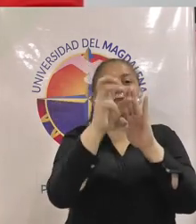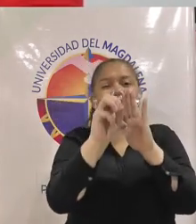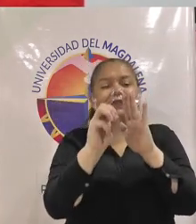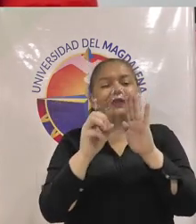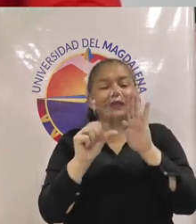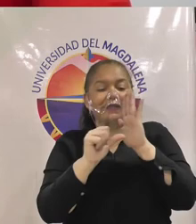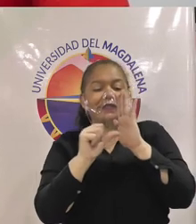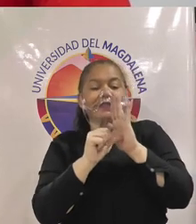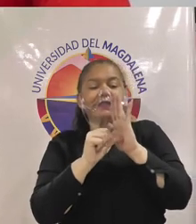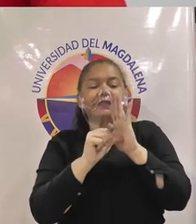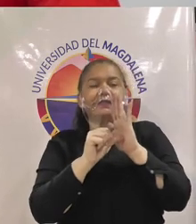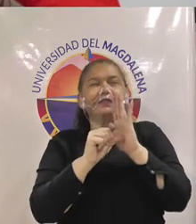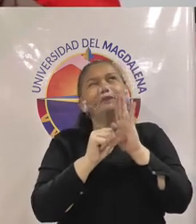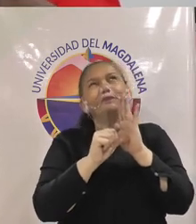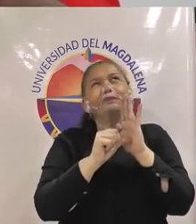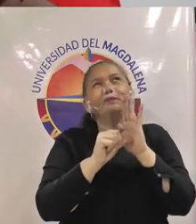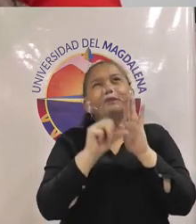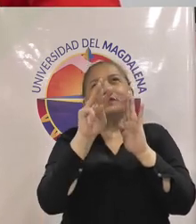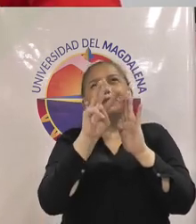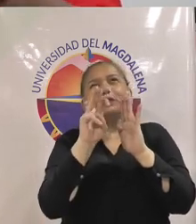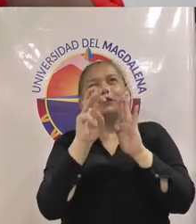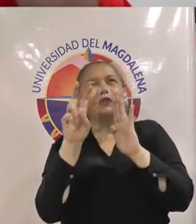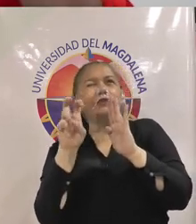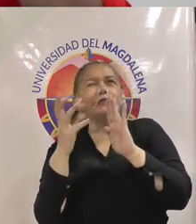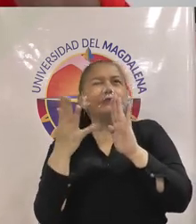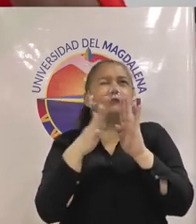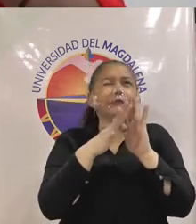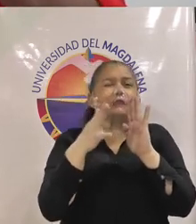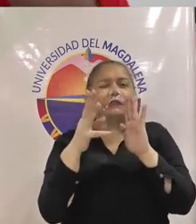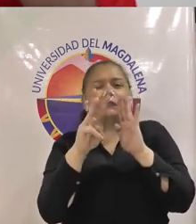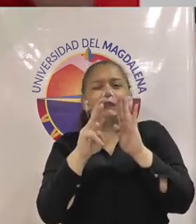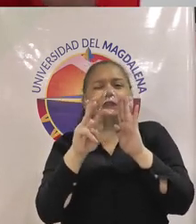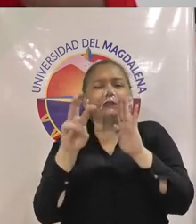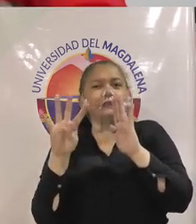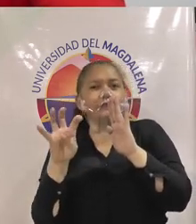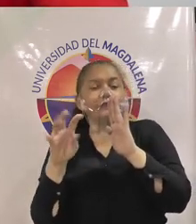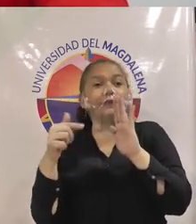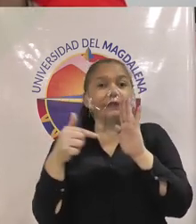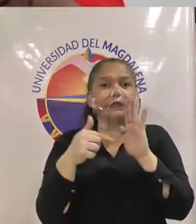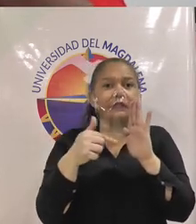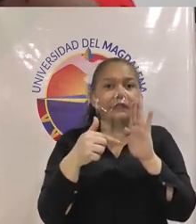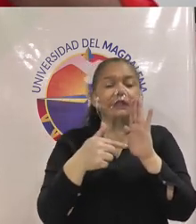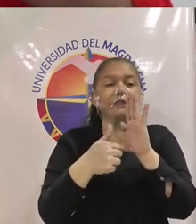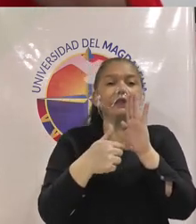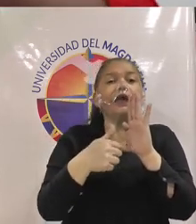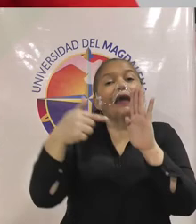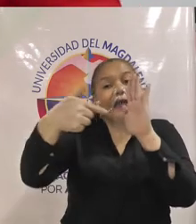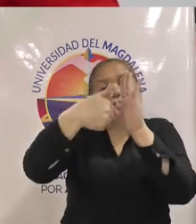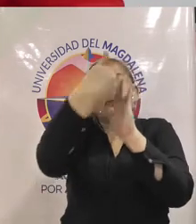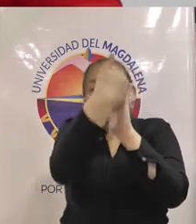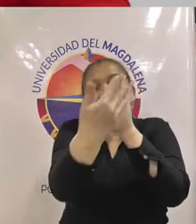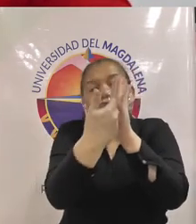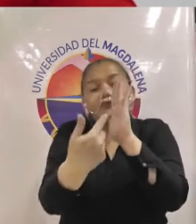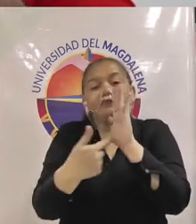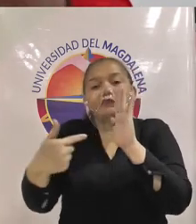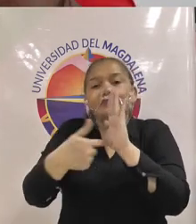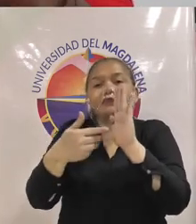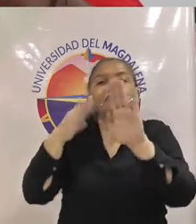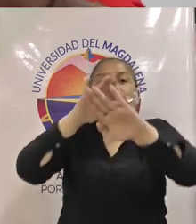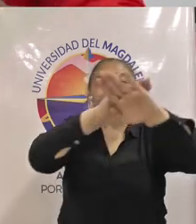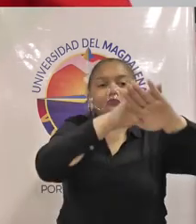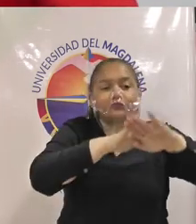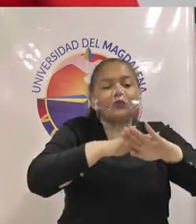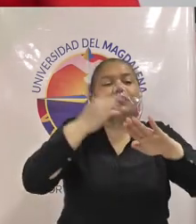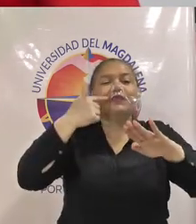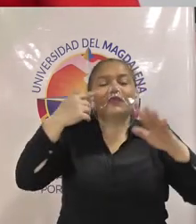87 87 y 89 en el cual pues se estipula exactamente cómo deben ser